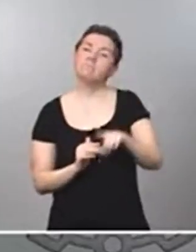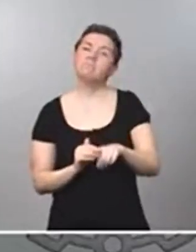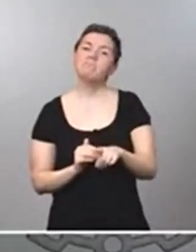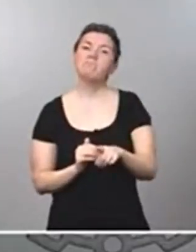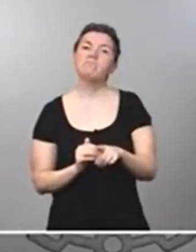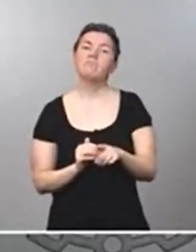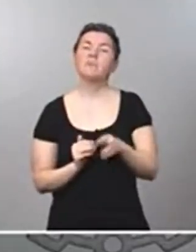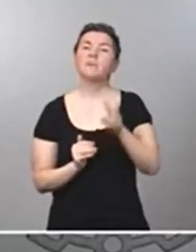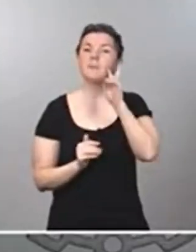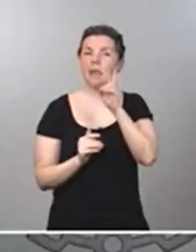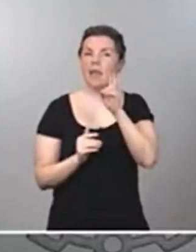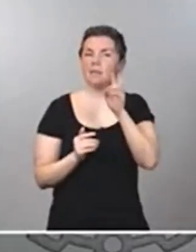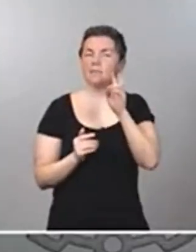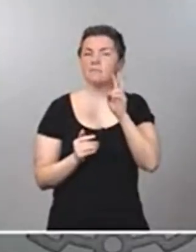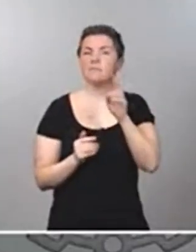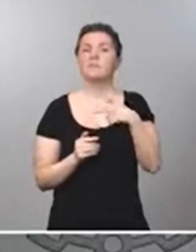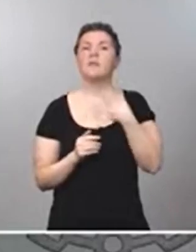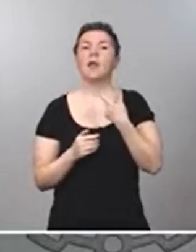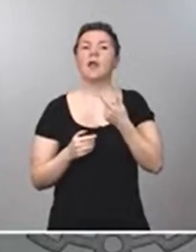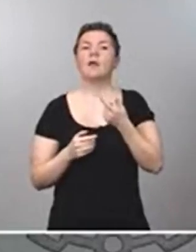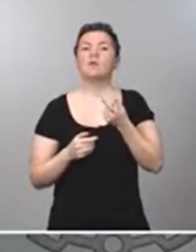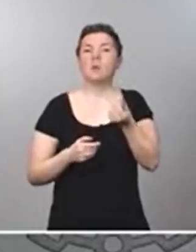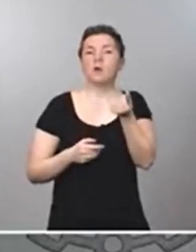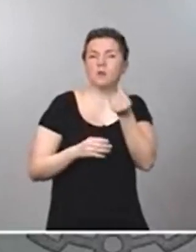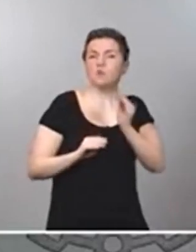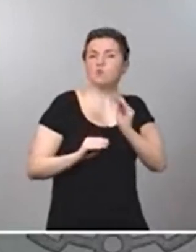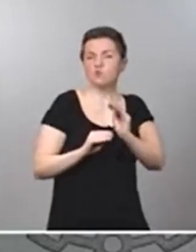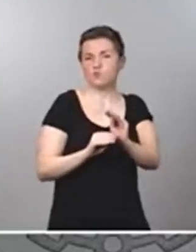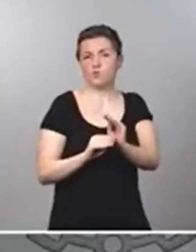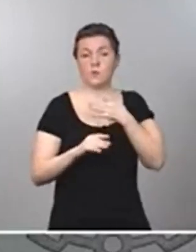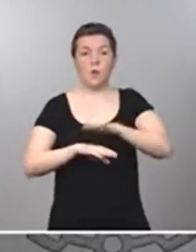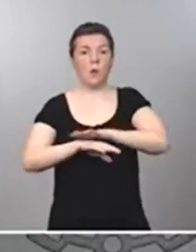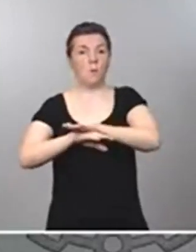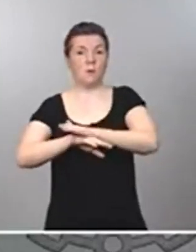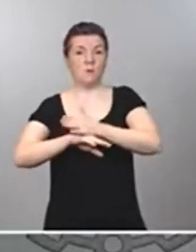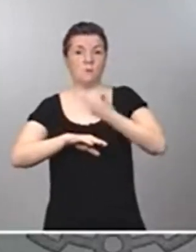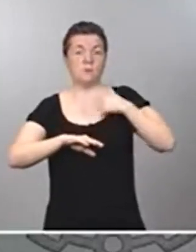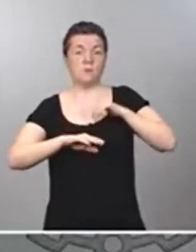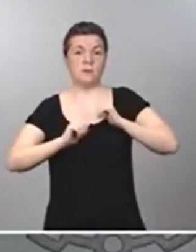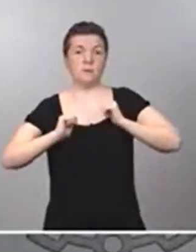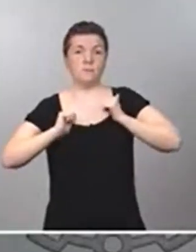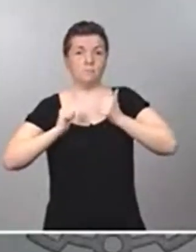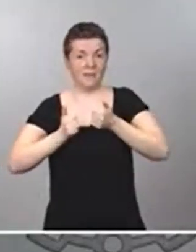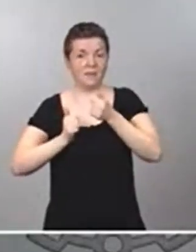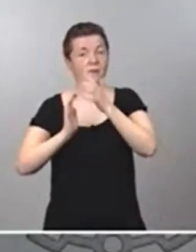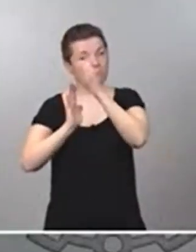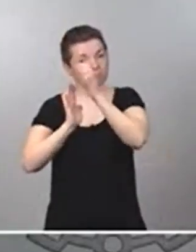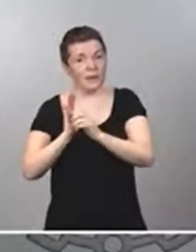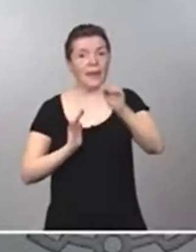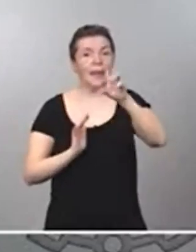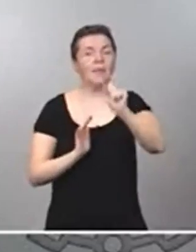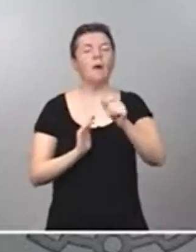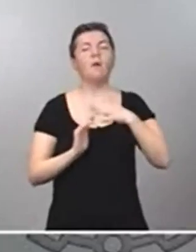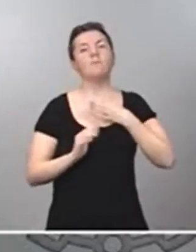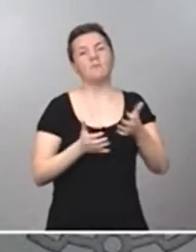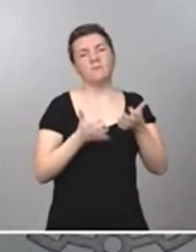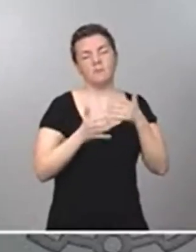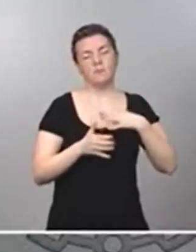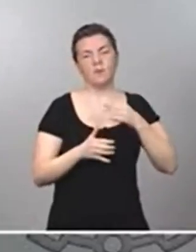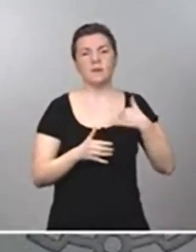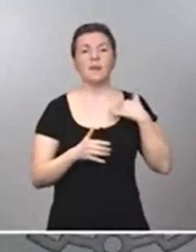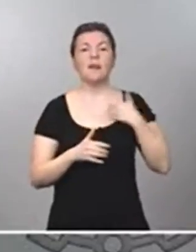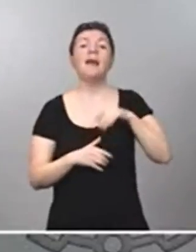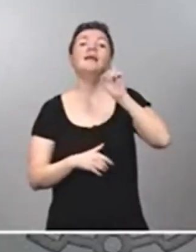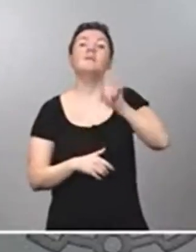incrementada su renta disponible una vez que el Gobierno acomete esta reducción. También el 72,5